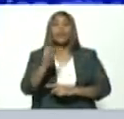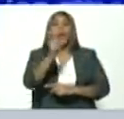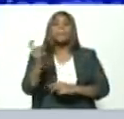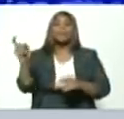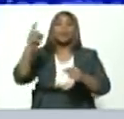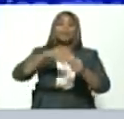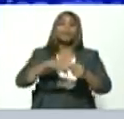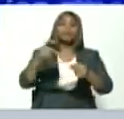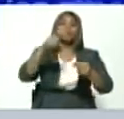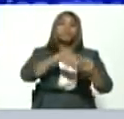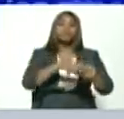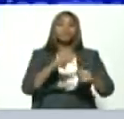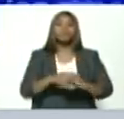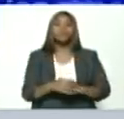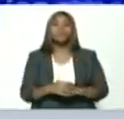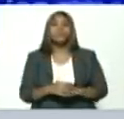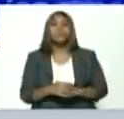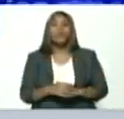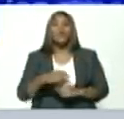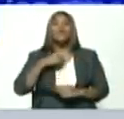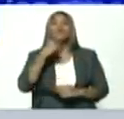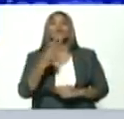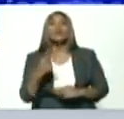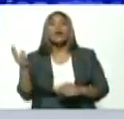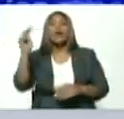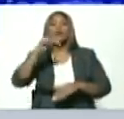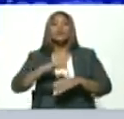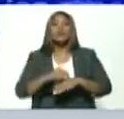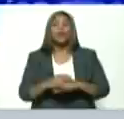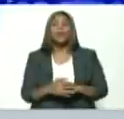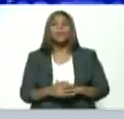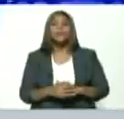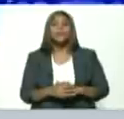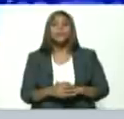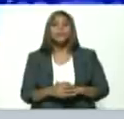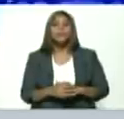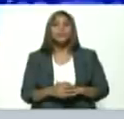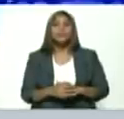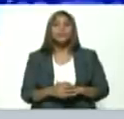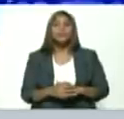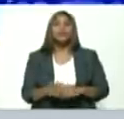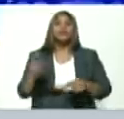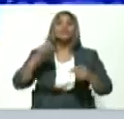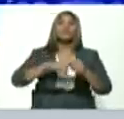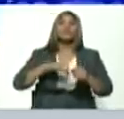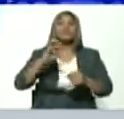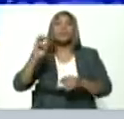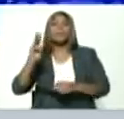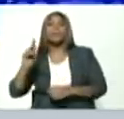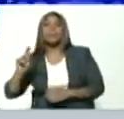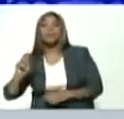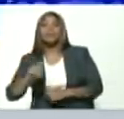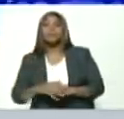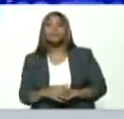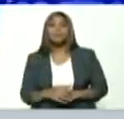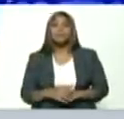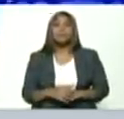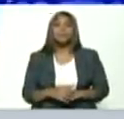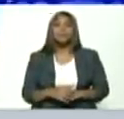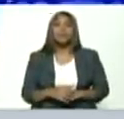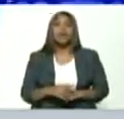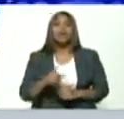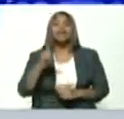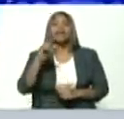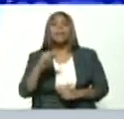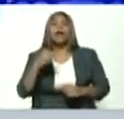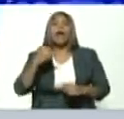de la vocería nacional está conformada por integrantes de los CPT. Aparte de eso hay dirigentes